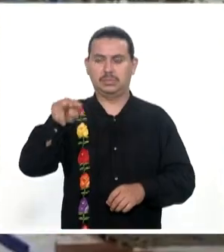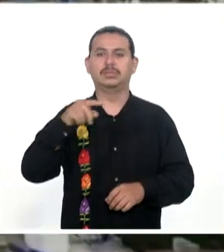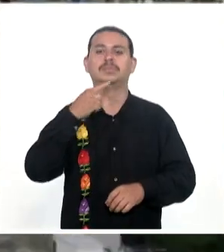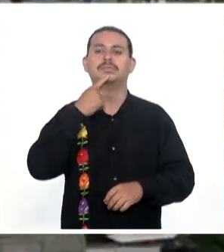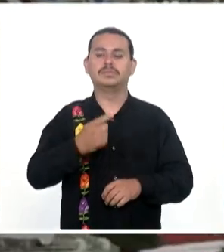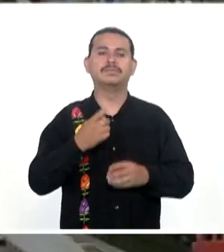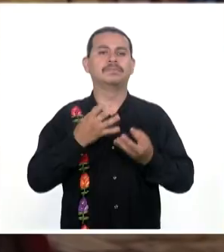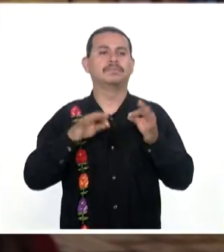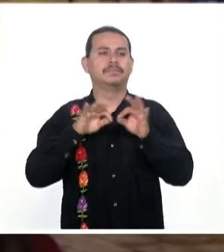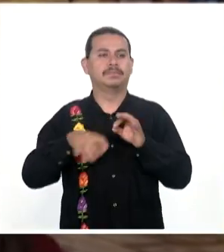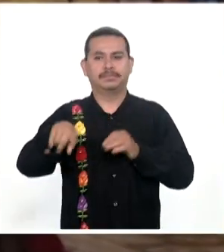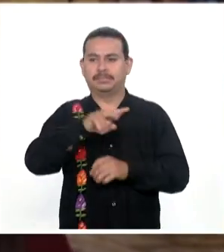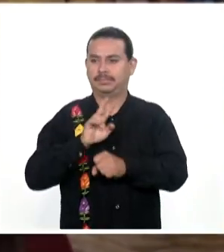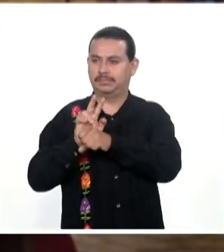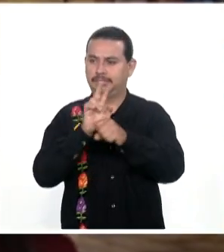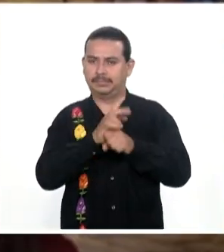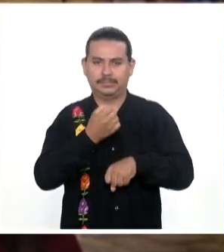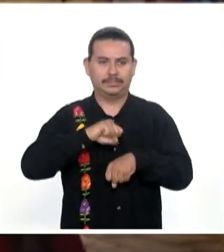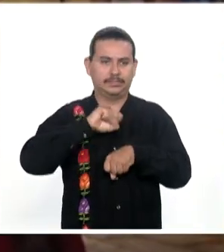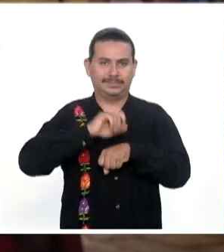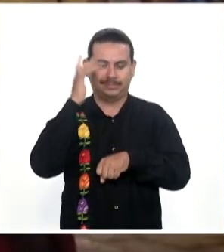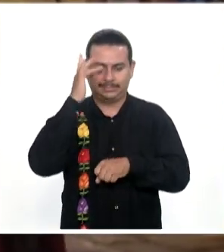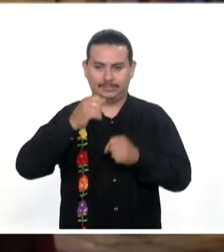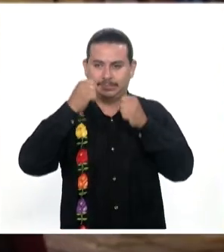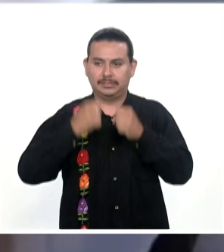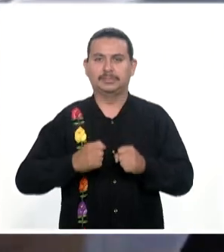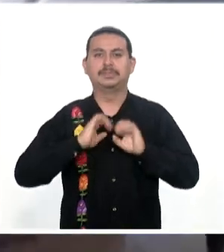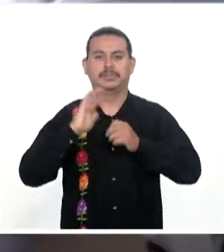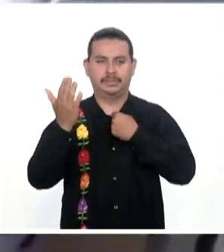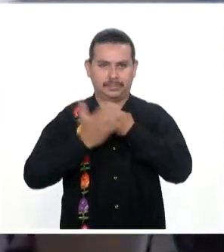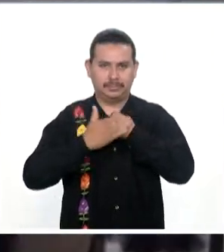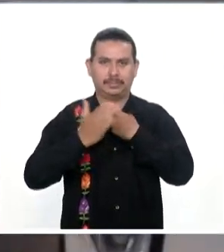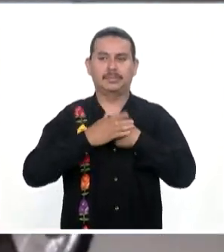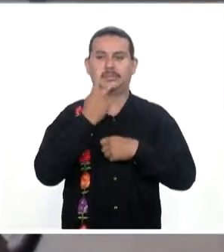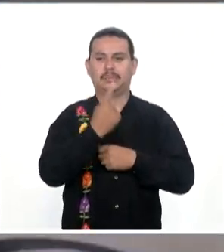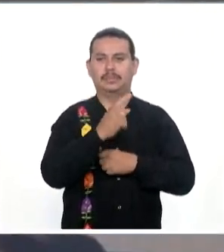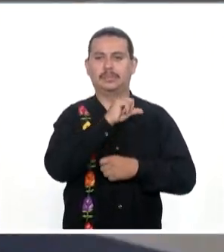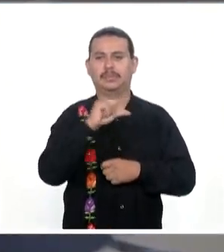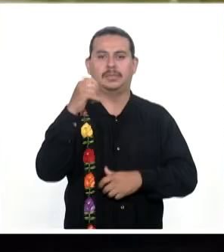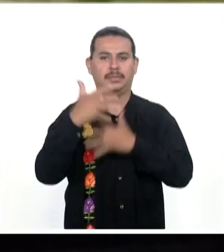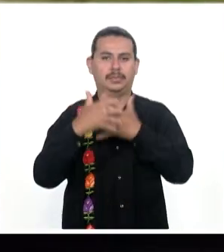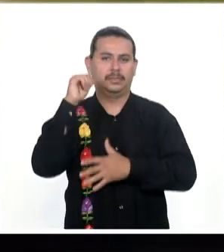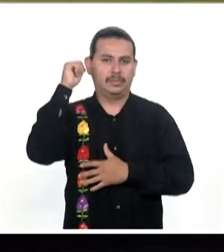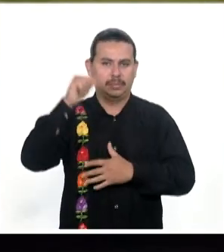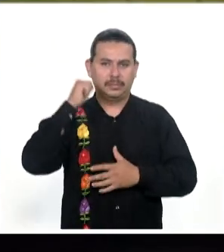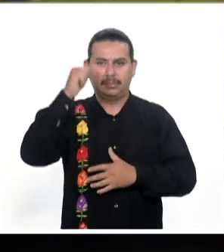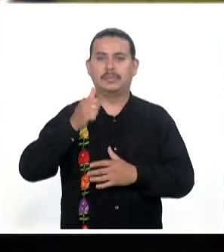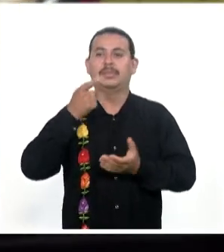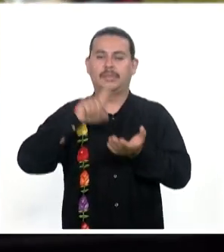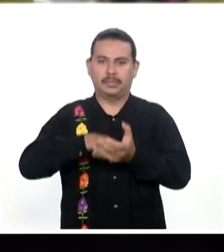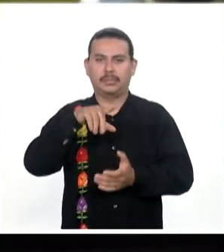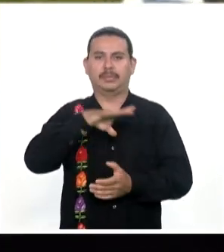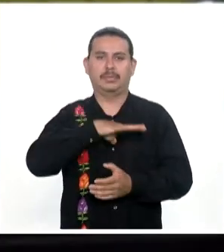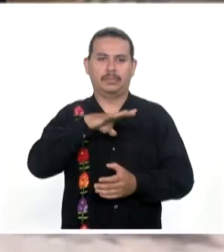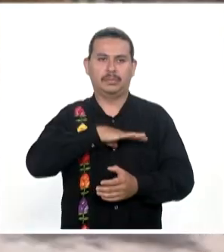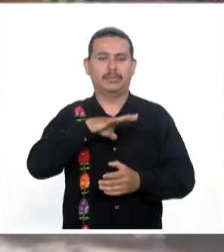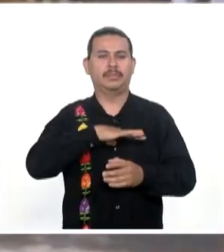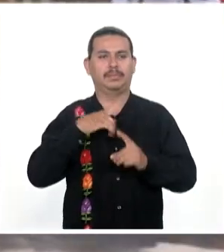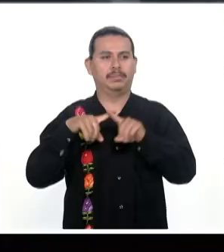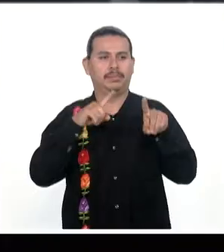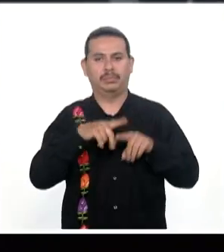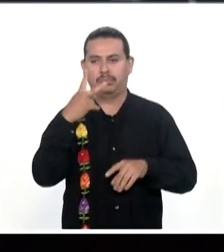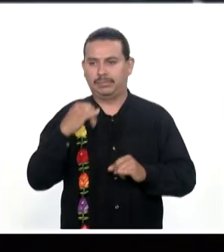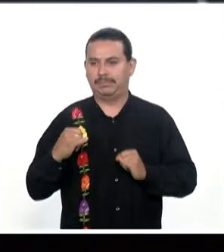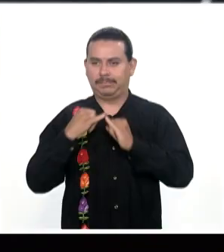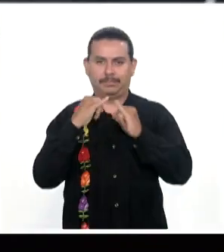Destacó que el operativo Semana Santa Segura Se llevará a cabo Del 1 al 15 de abril Y se involucrarán 12 instituciones